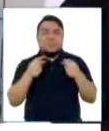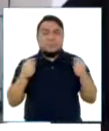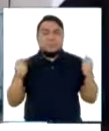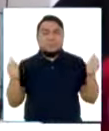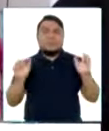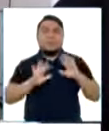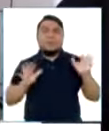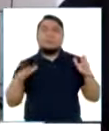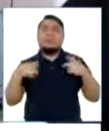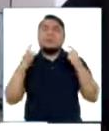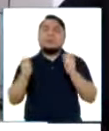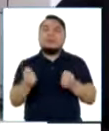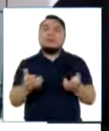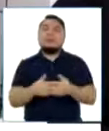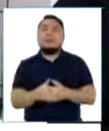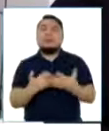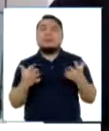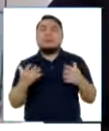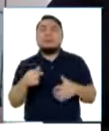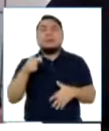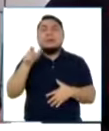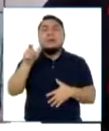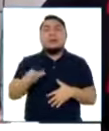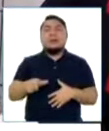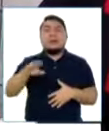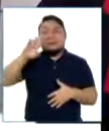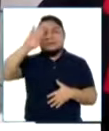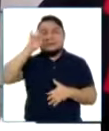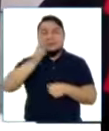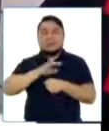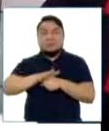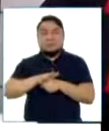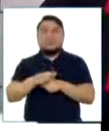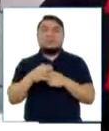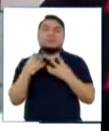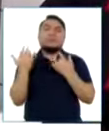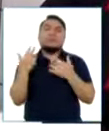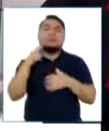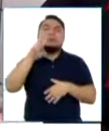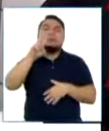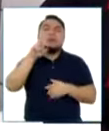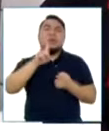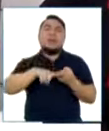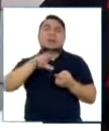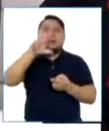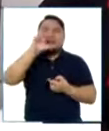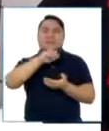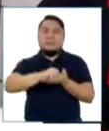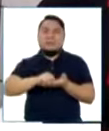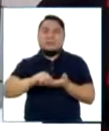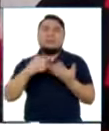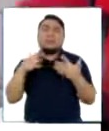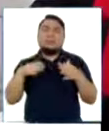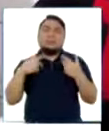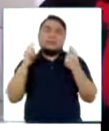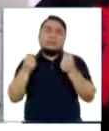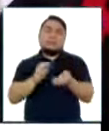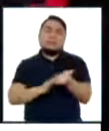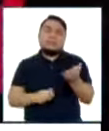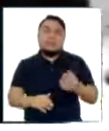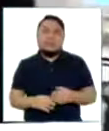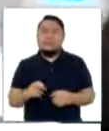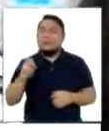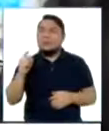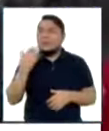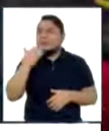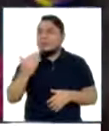superar la enfermedad pueden donar? Aproximadamente tenemos que esperar unos dos a tres meses para que puedan volver a donar, ¿no? Muy bien,